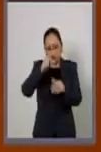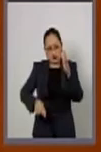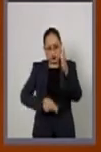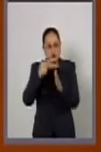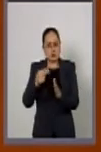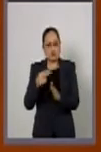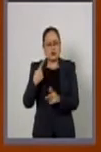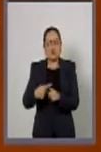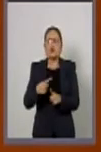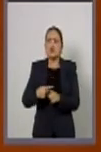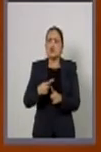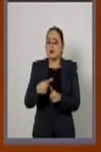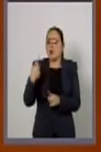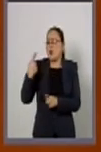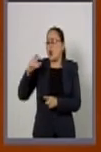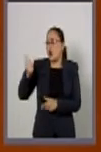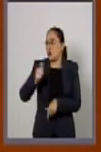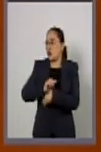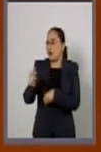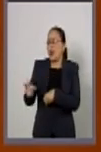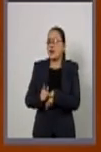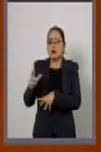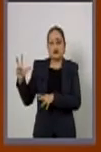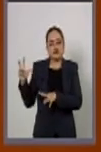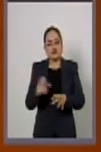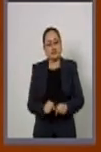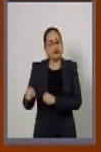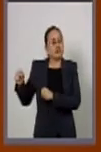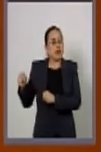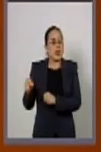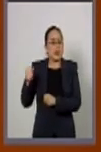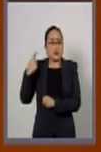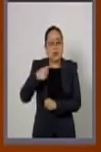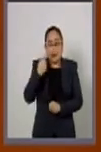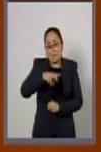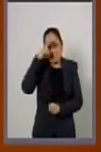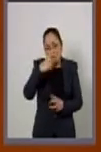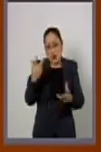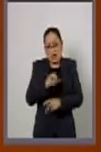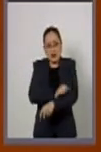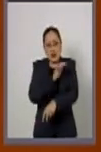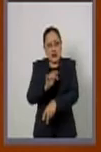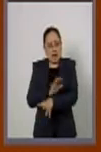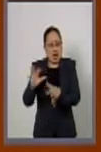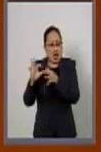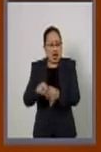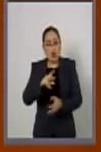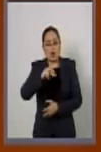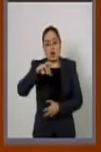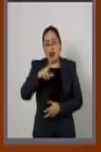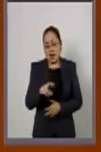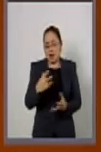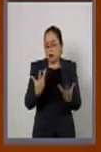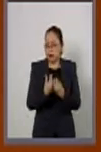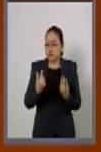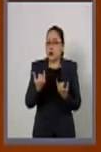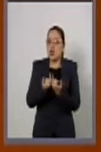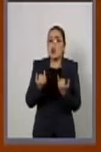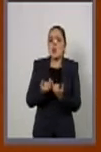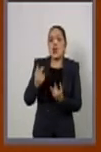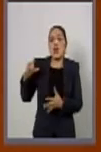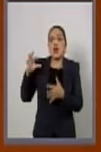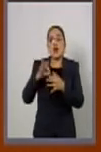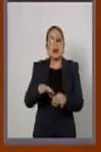extranjerizar y hacer dependiente a México de la generación eléctrica nuclear, así como destruir las capacidades